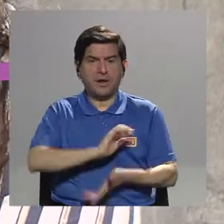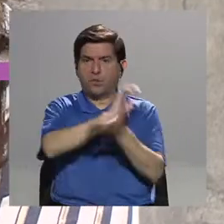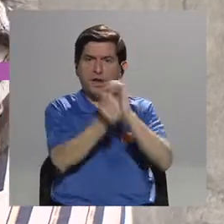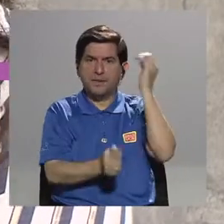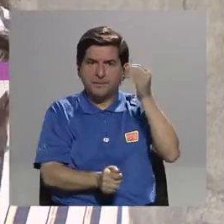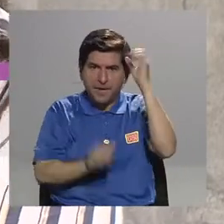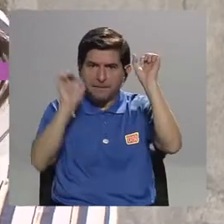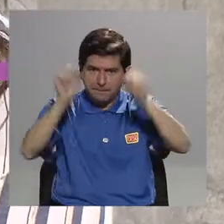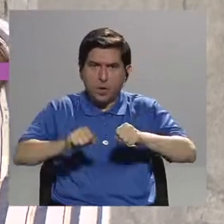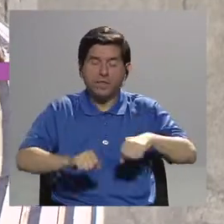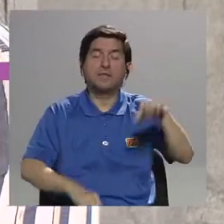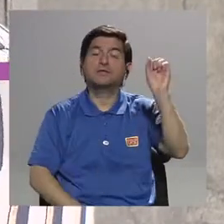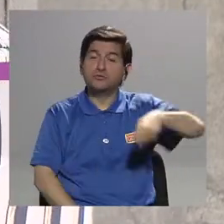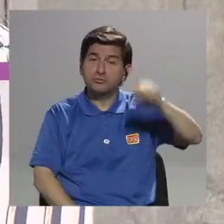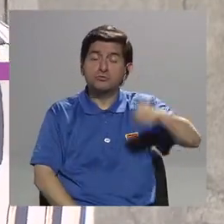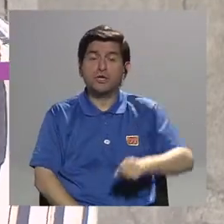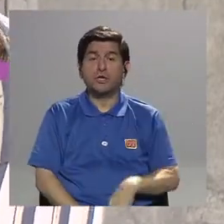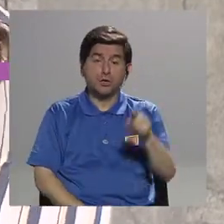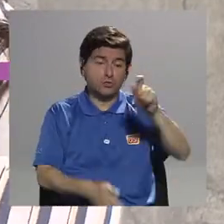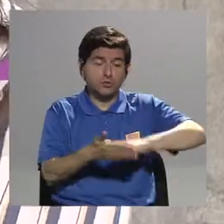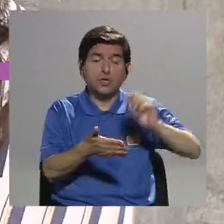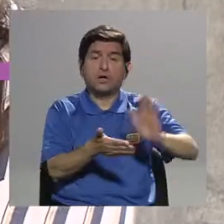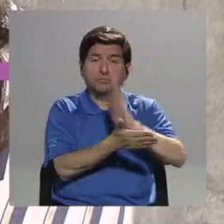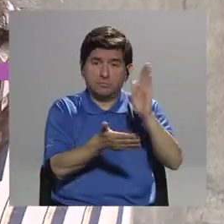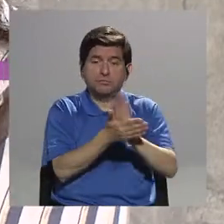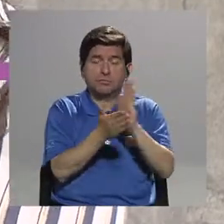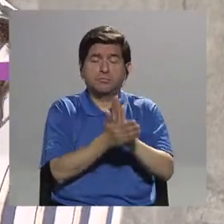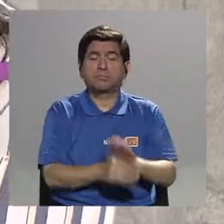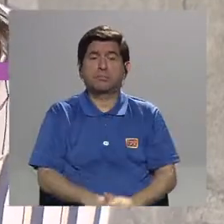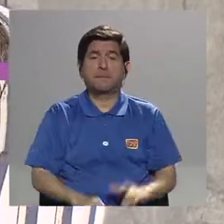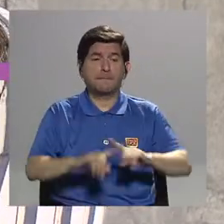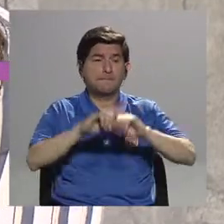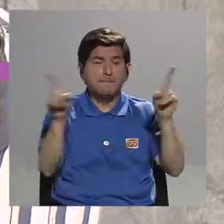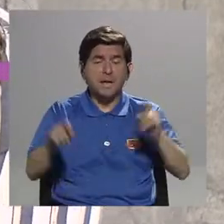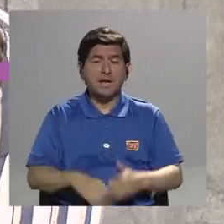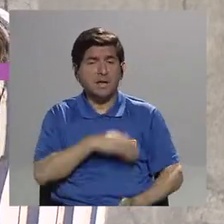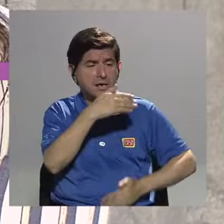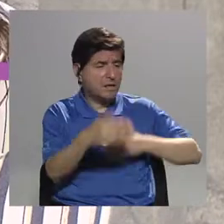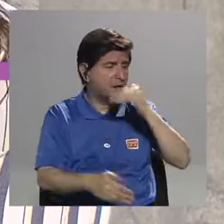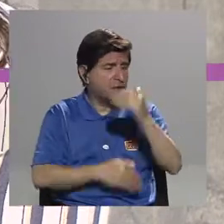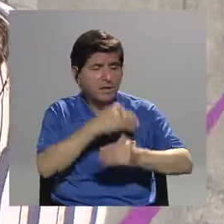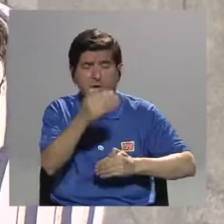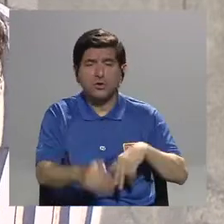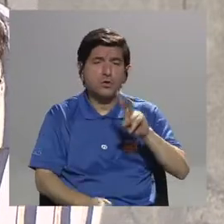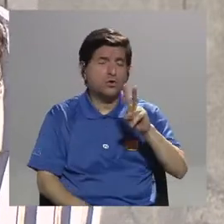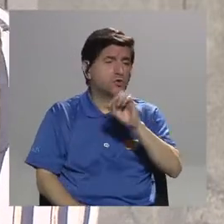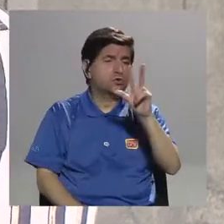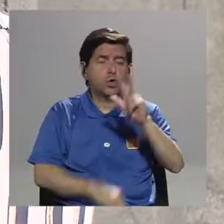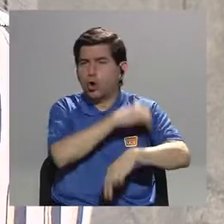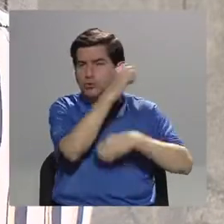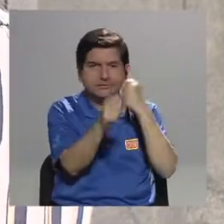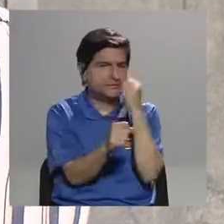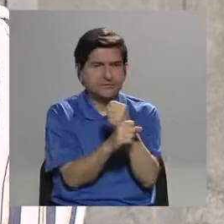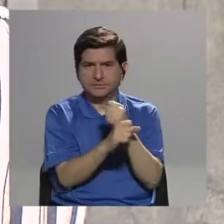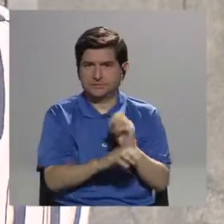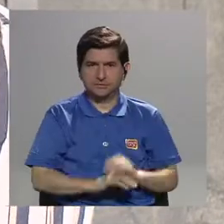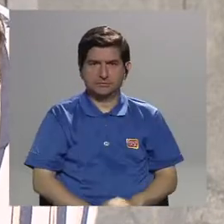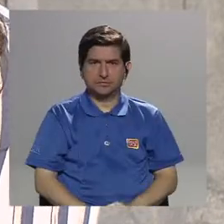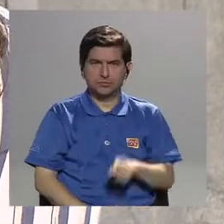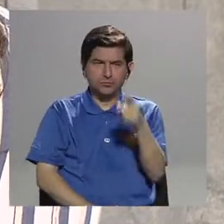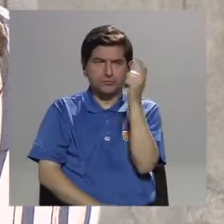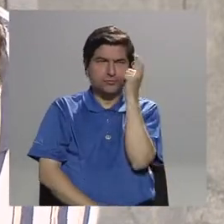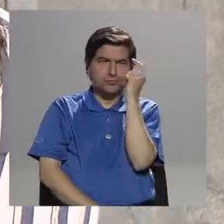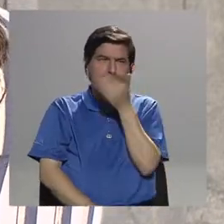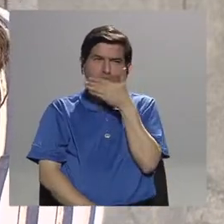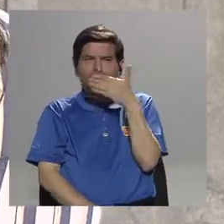sea, si usted firmó papeles para ser donante y resulta que en el transcurso de dos, tres años lo pensó mejor o por A